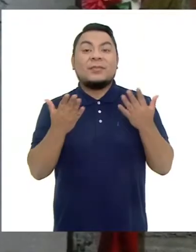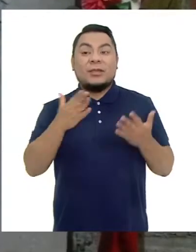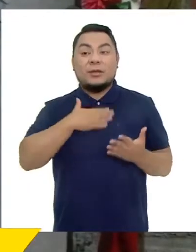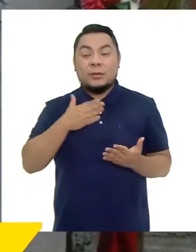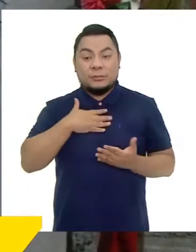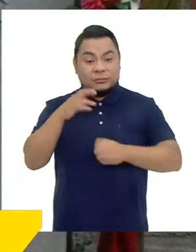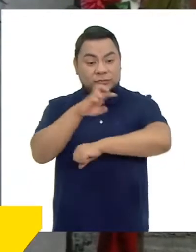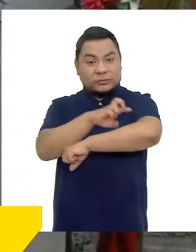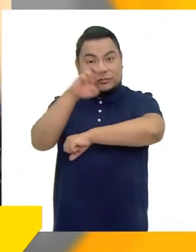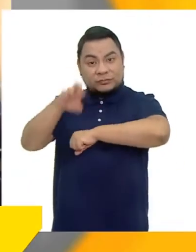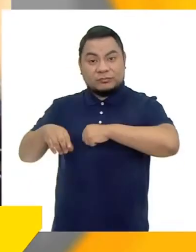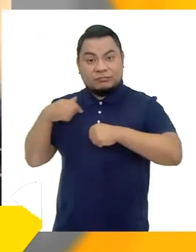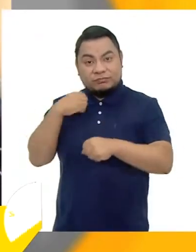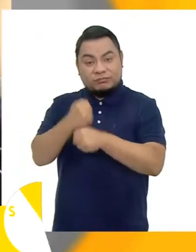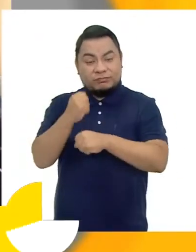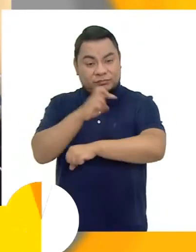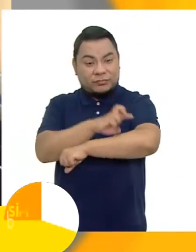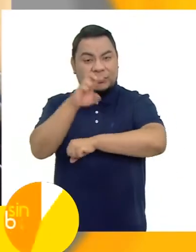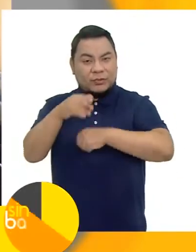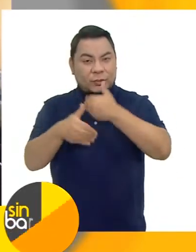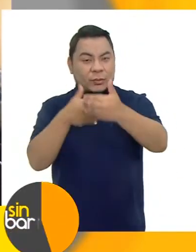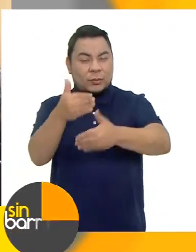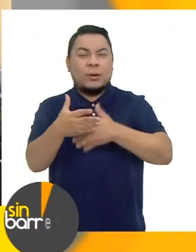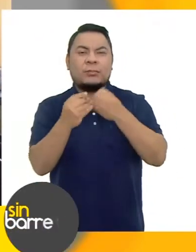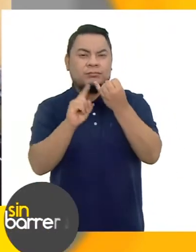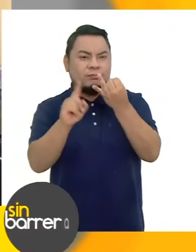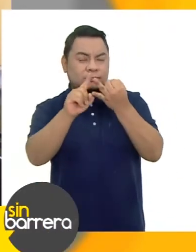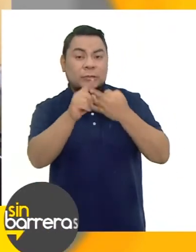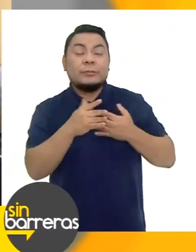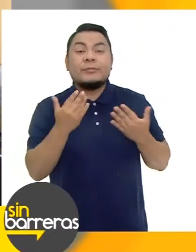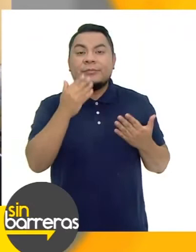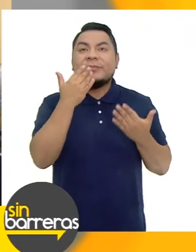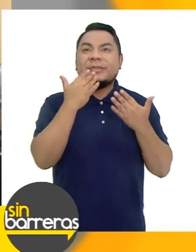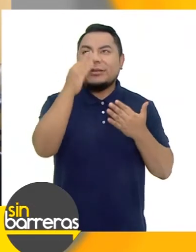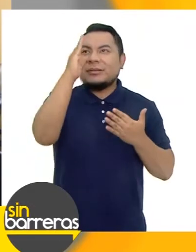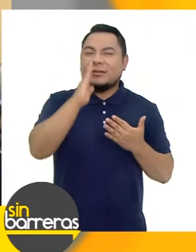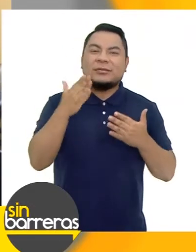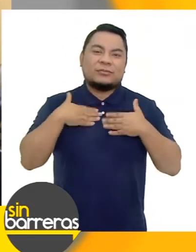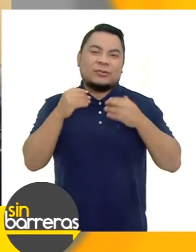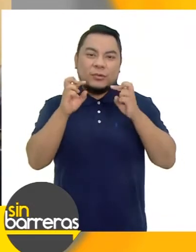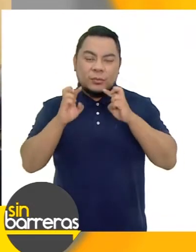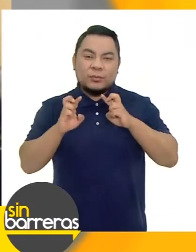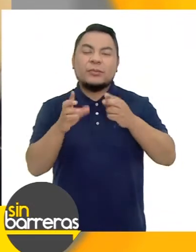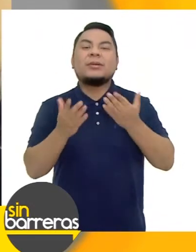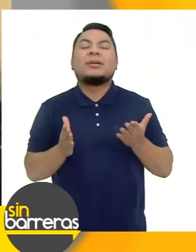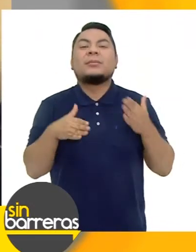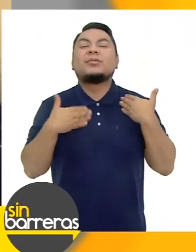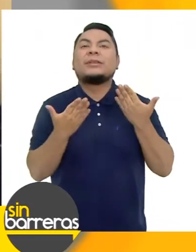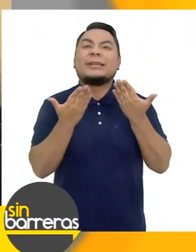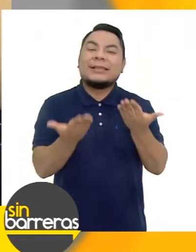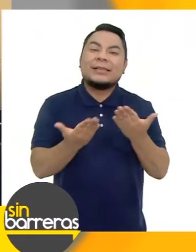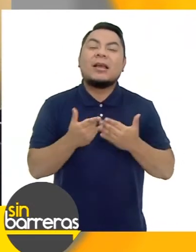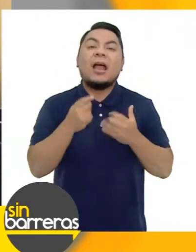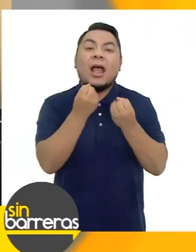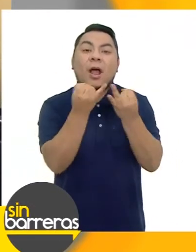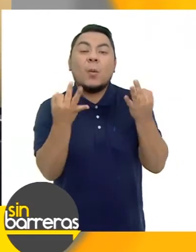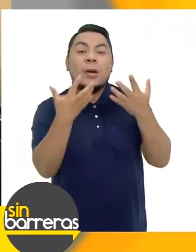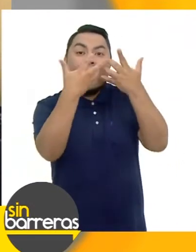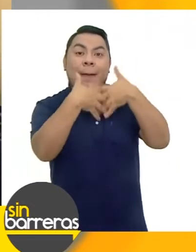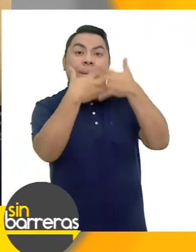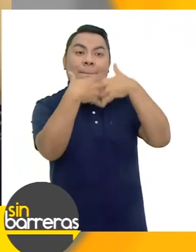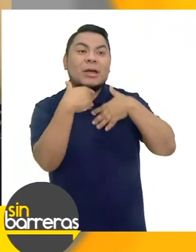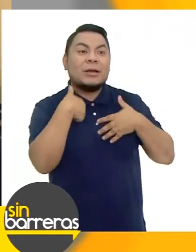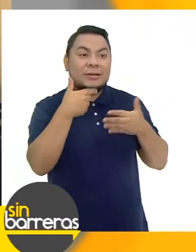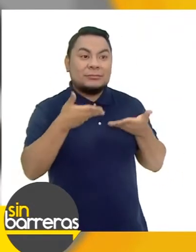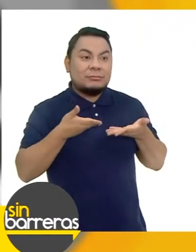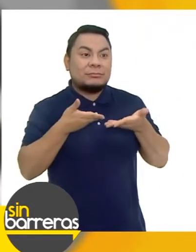Sobre mi carrera profesional, a mí me se presentaron varias barreras. Gracias a Dios, tuve la oportunidad de alguna empresa